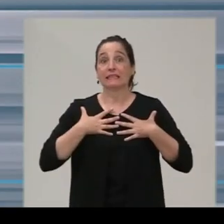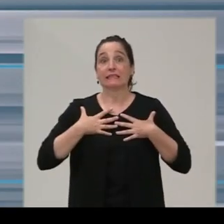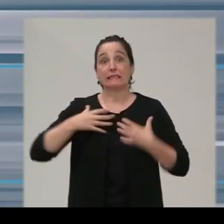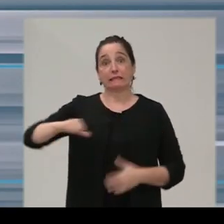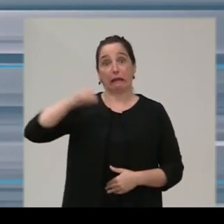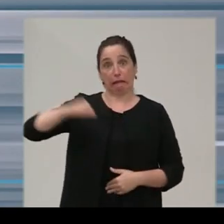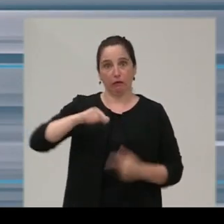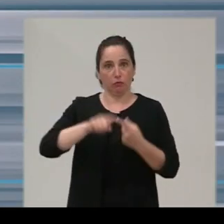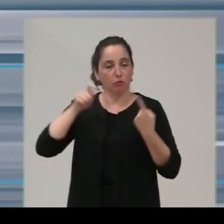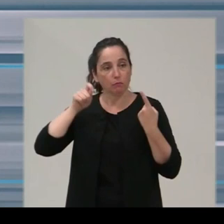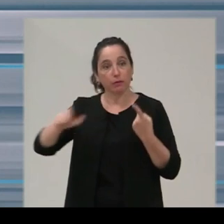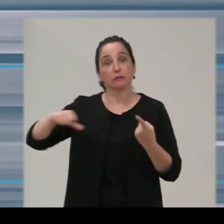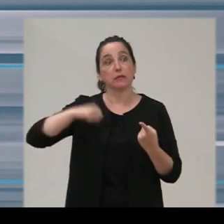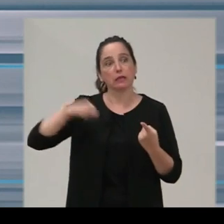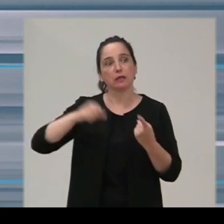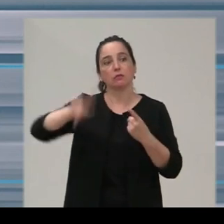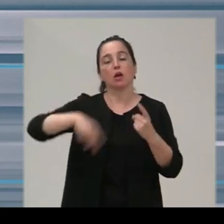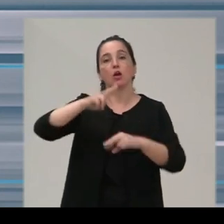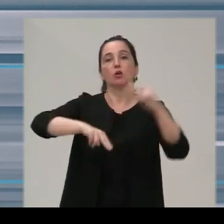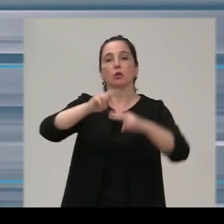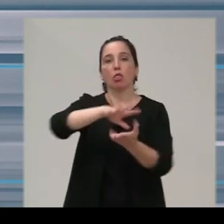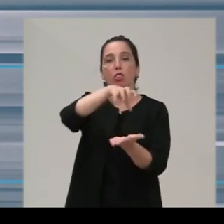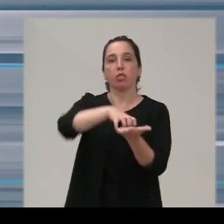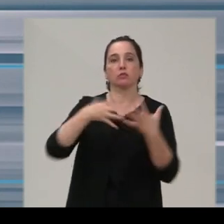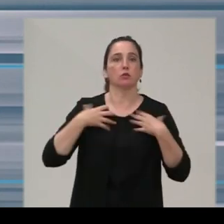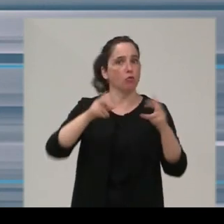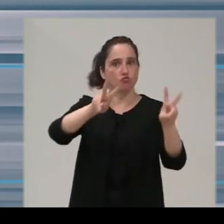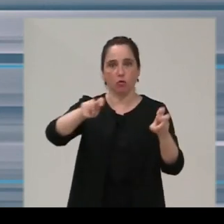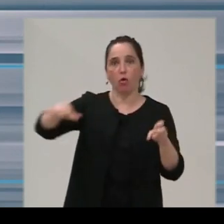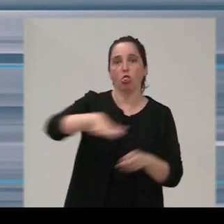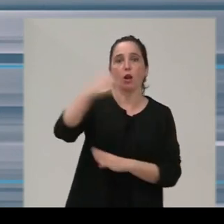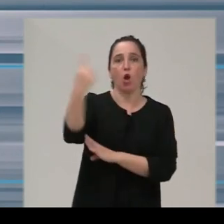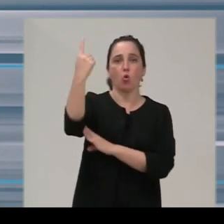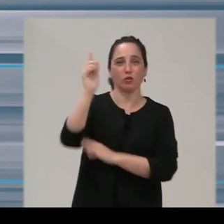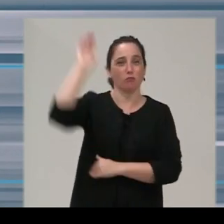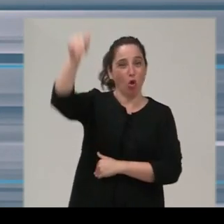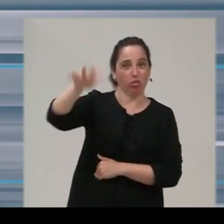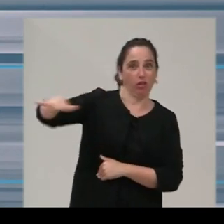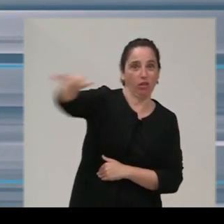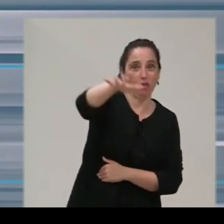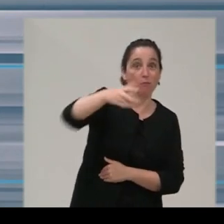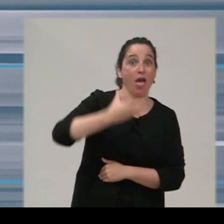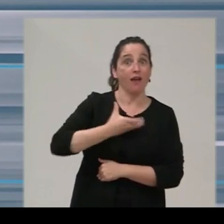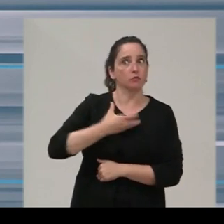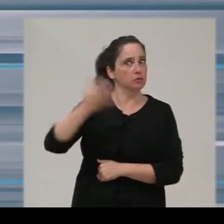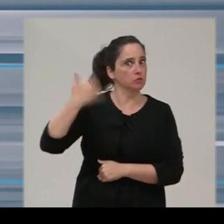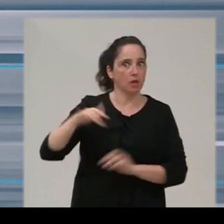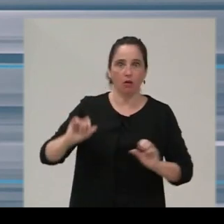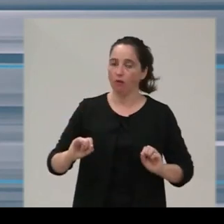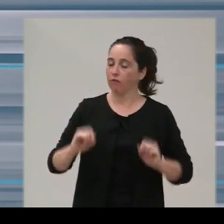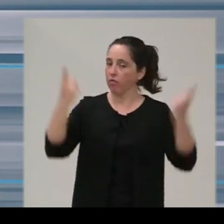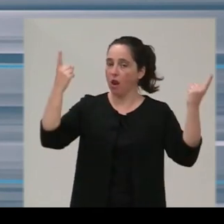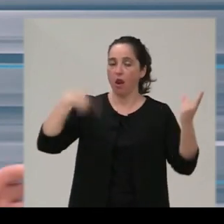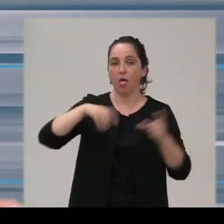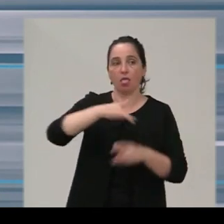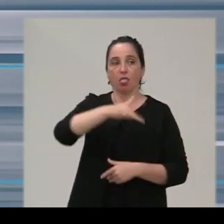analizar la construcción de un nuevo centro de salud en la zona de Cueto y Monte, donde el Ayuntamiento ya está en condiciones